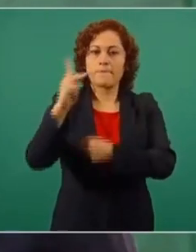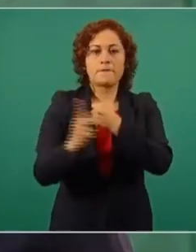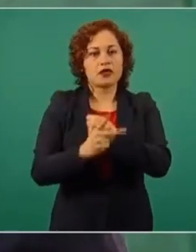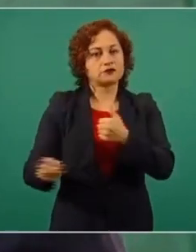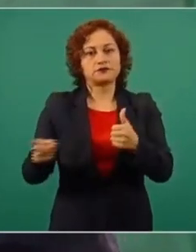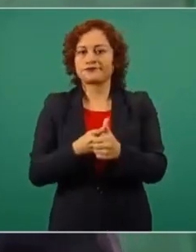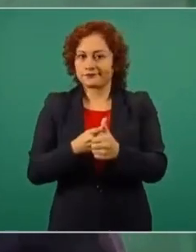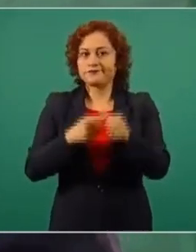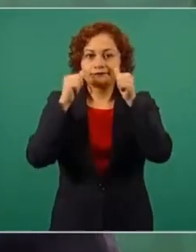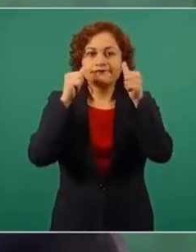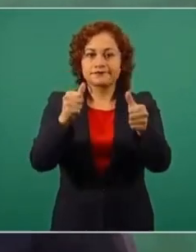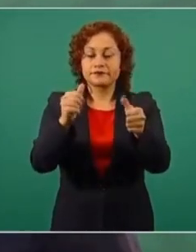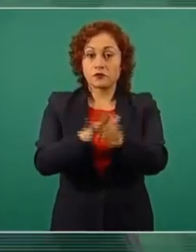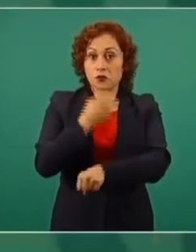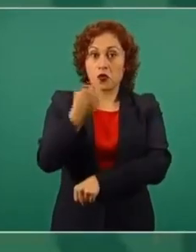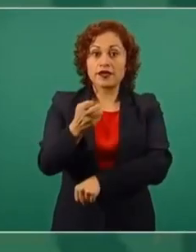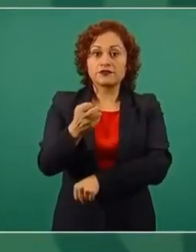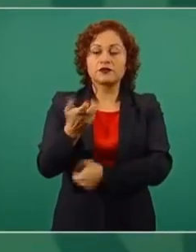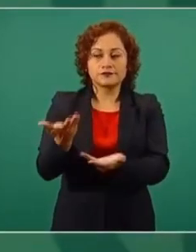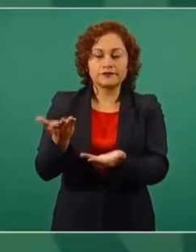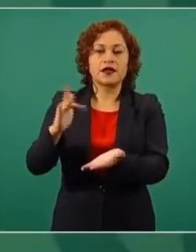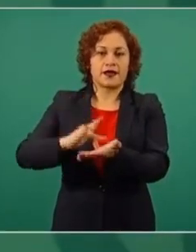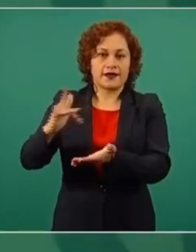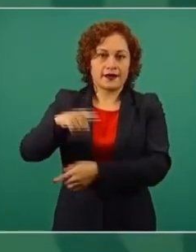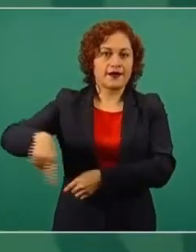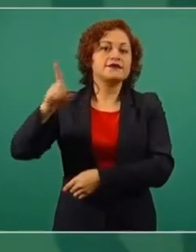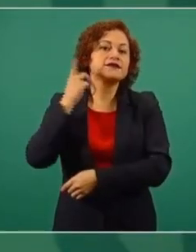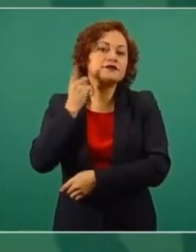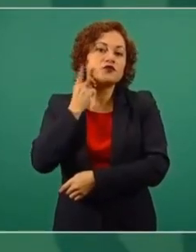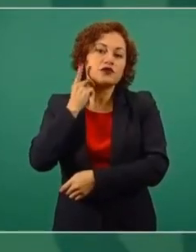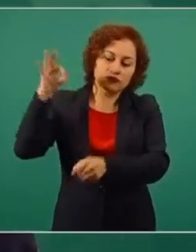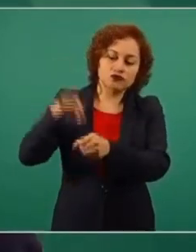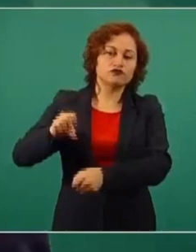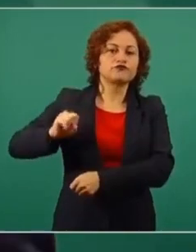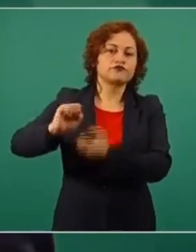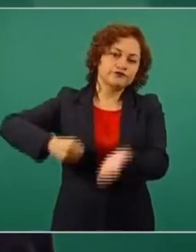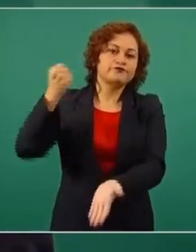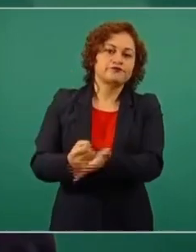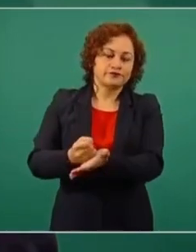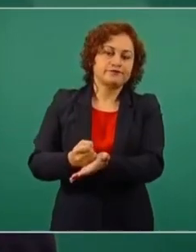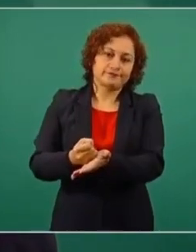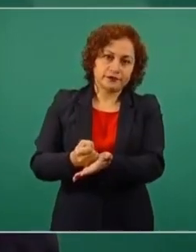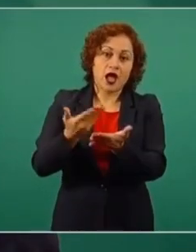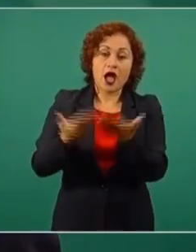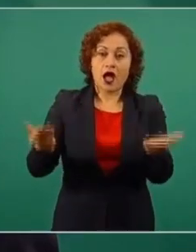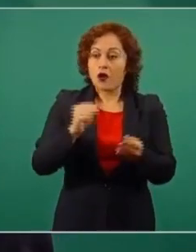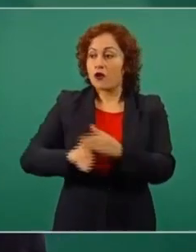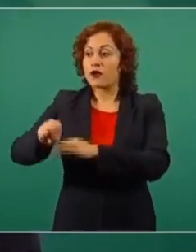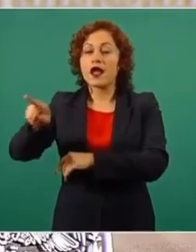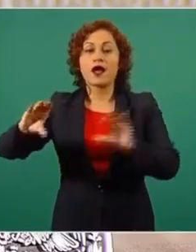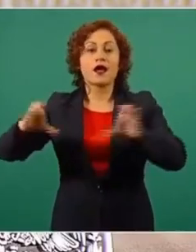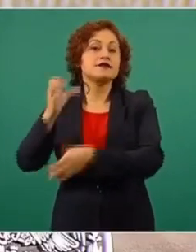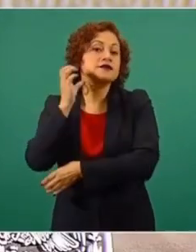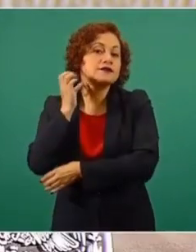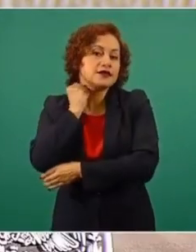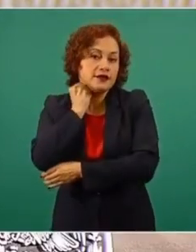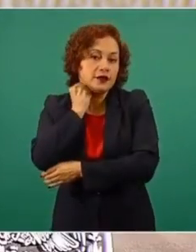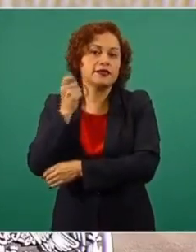Entonces, muchas gracias a los legisladores que votaron por esta reforma. Ahora pasa al Senado y esto nos va a ayudar mucho,